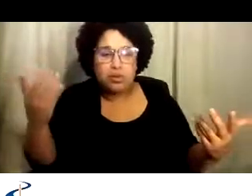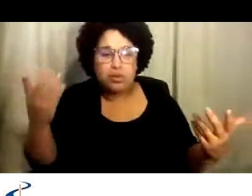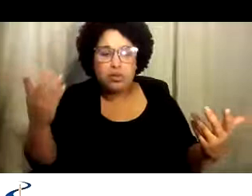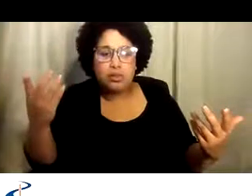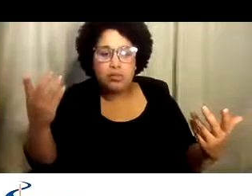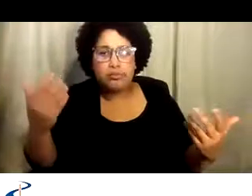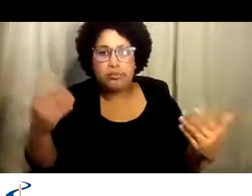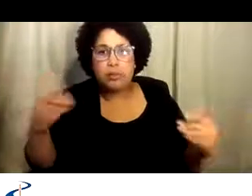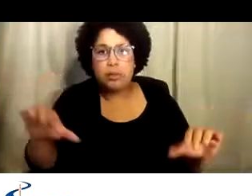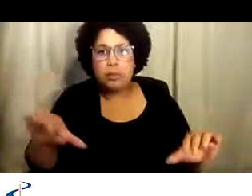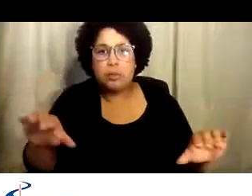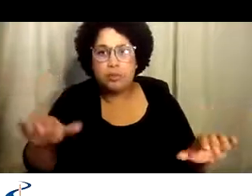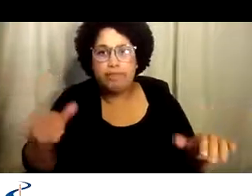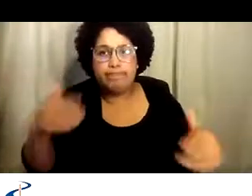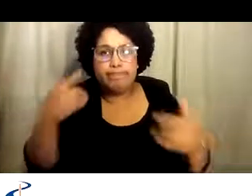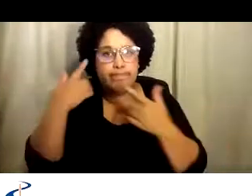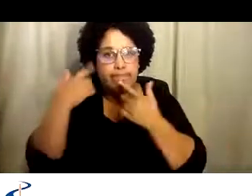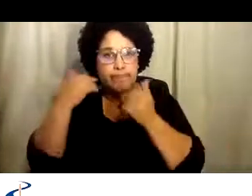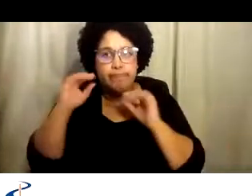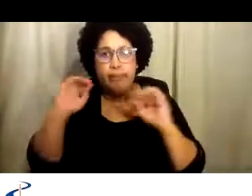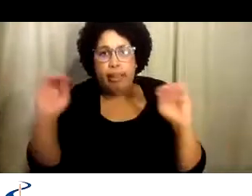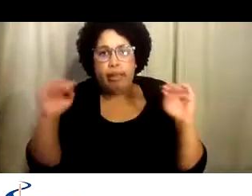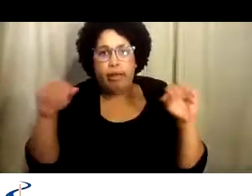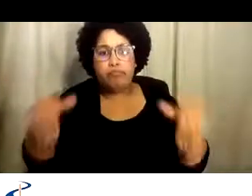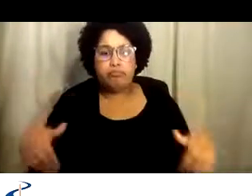Como que no tenía nada para hacer.